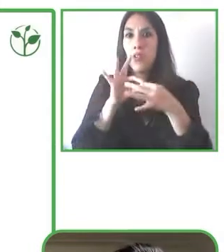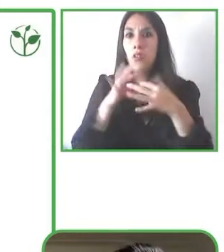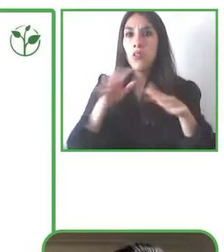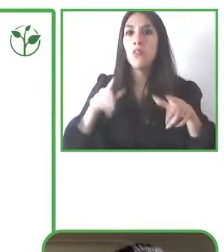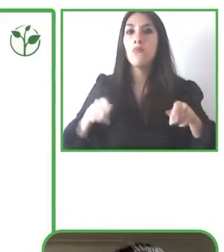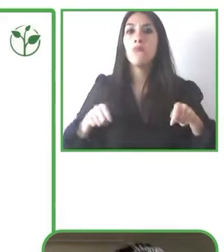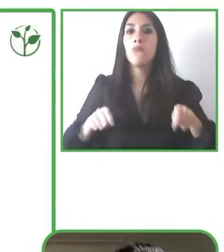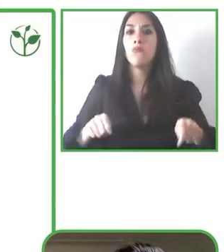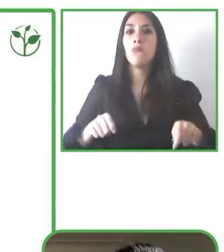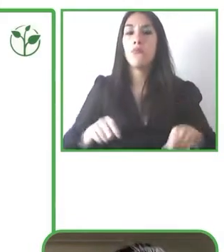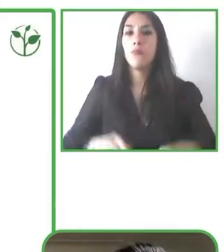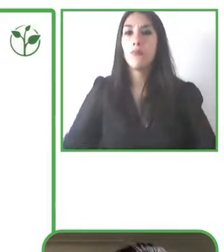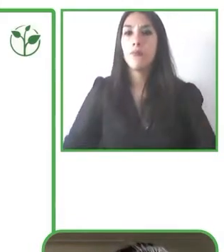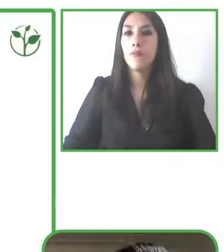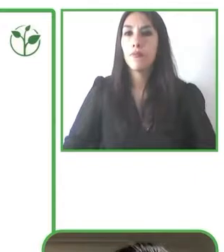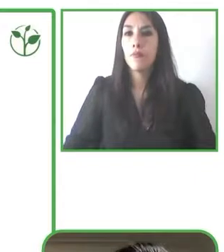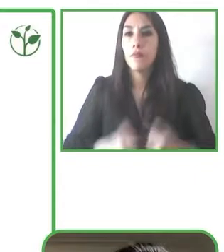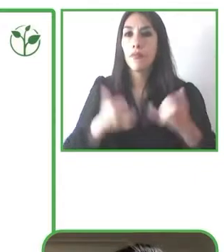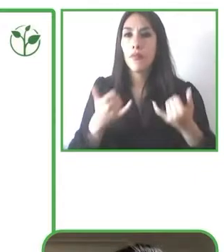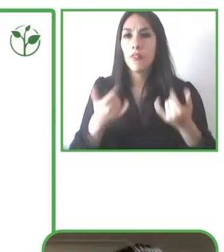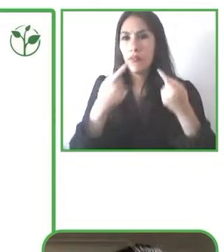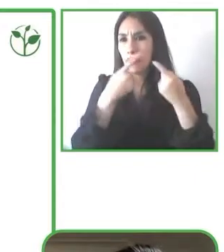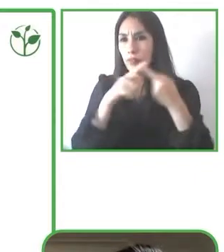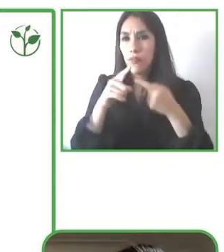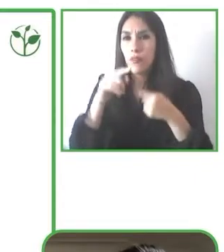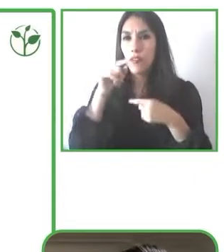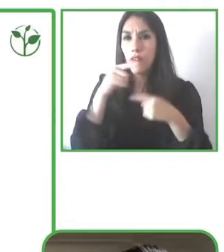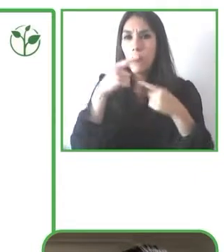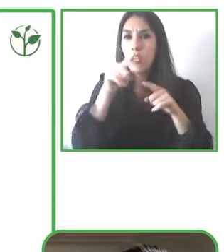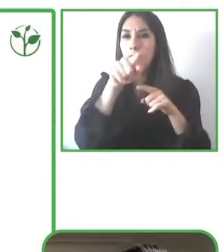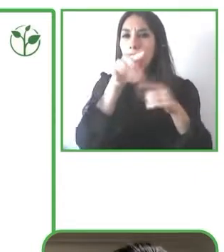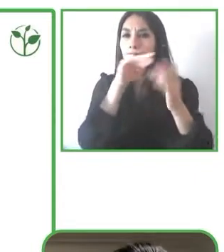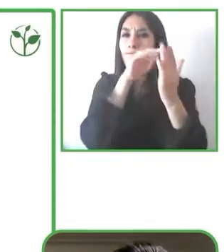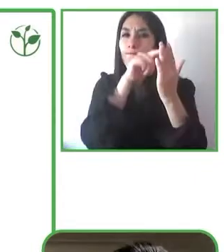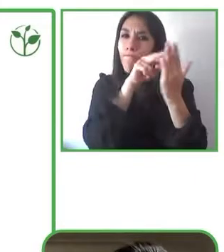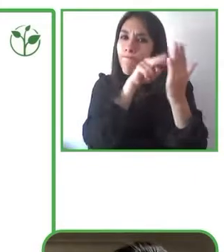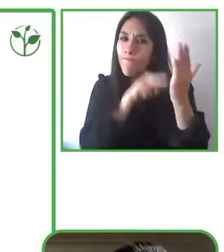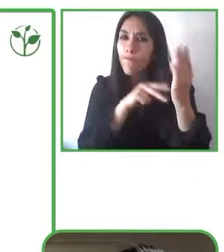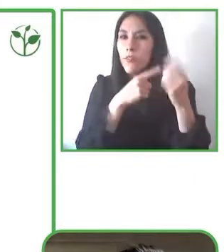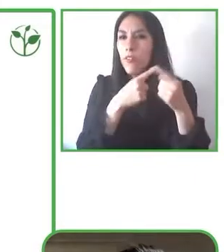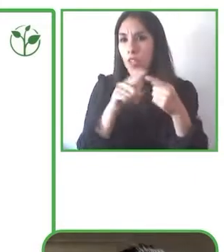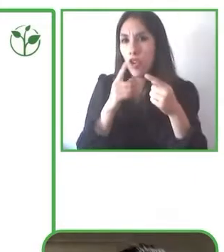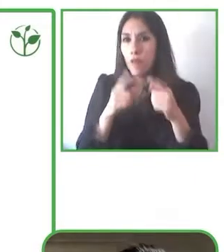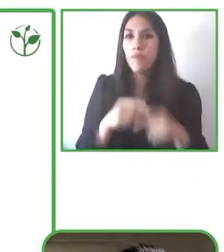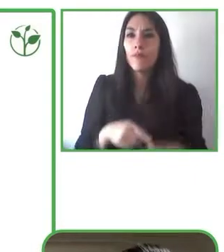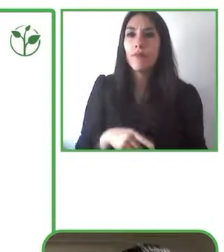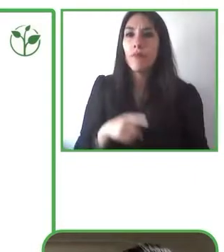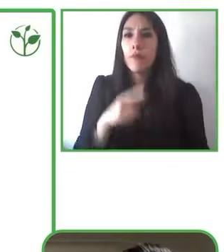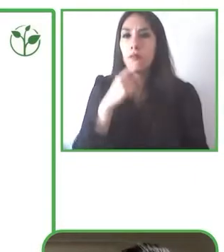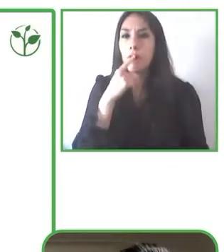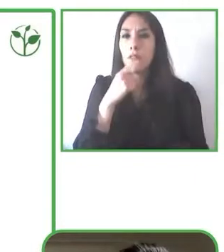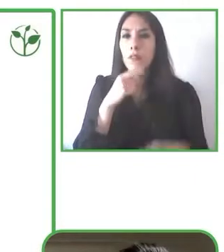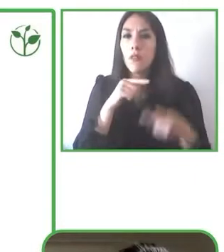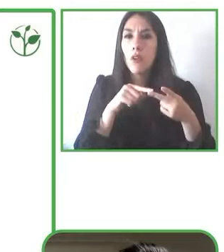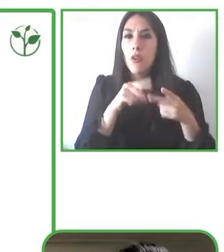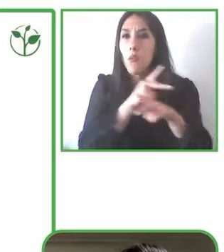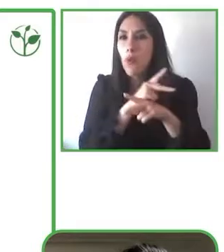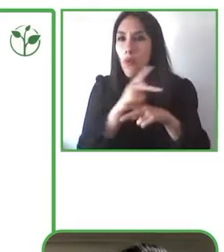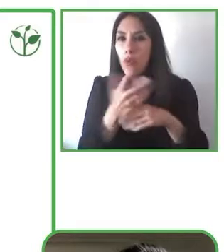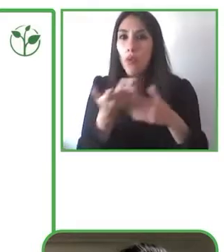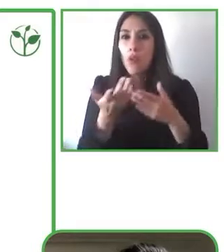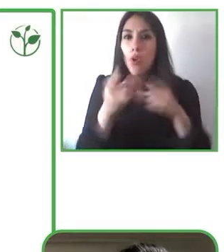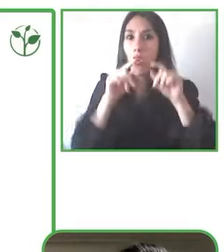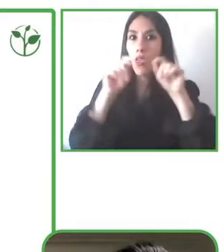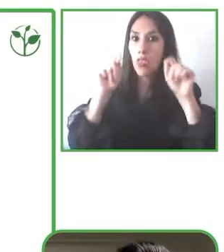muchas características integradas. Tenemos micrófono, cámara, pantalla y también hay un sistema de audio. Y